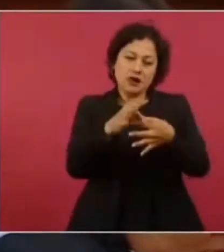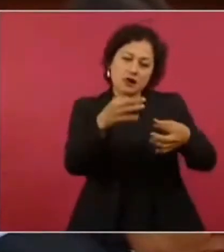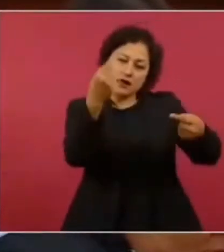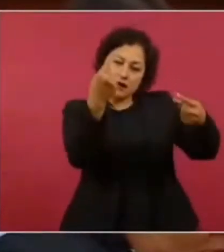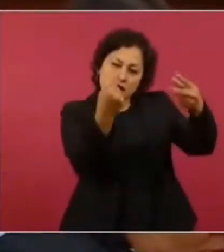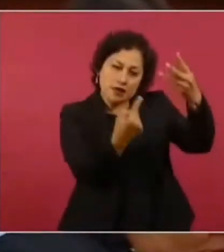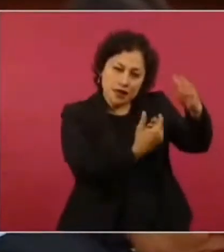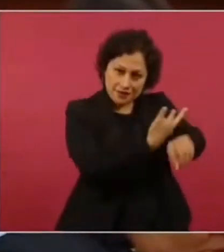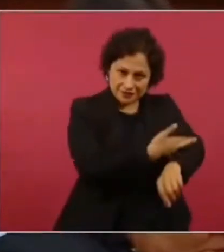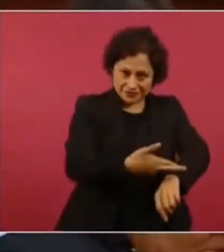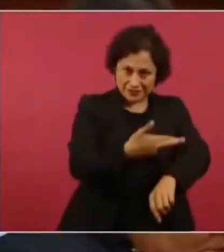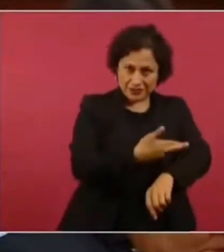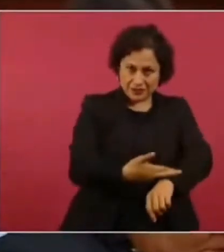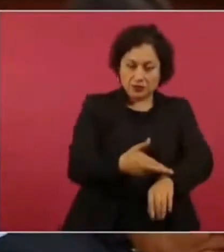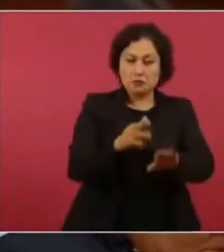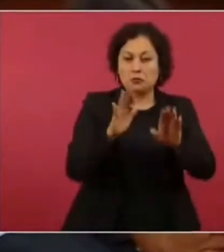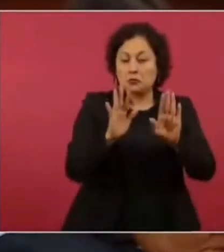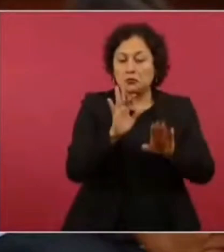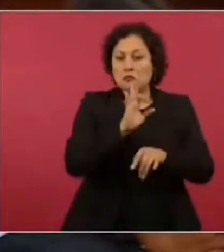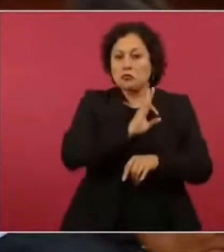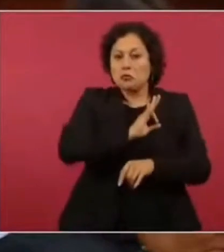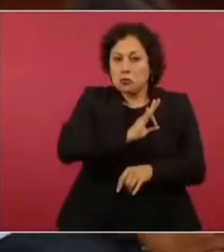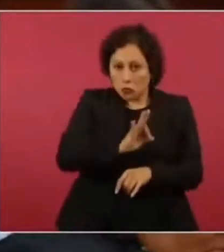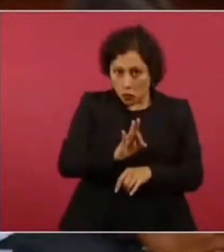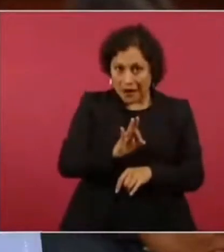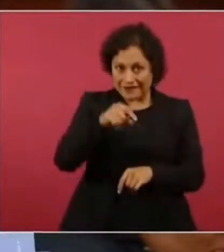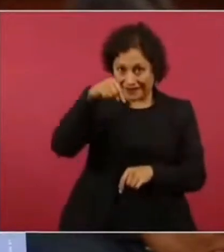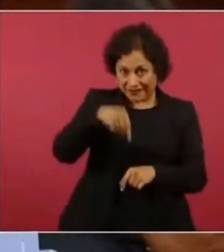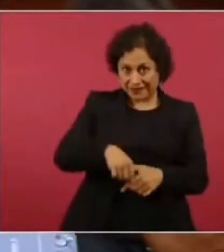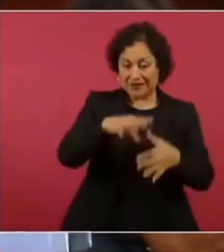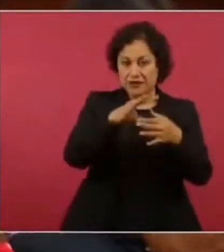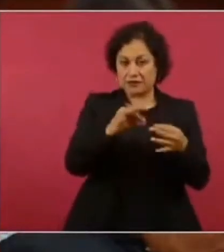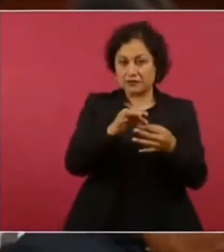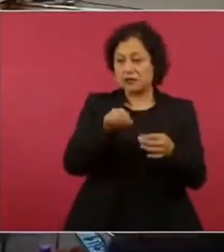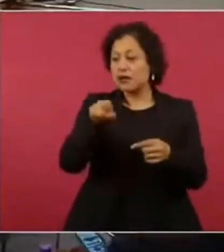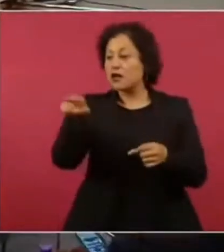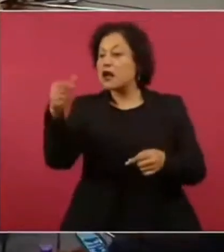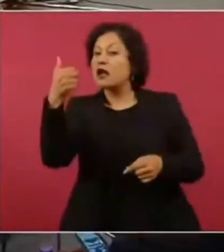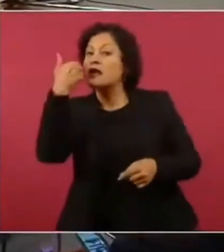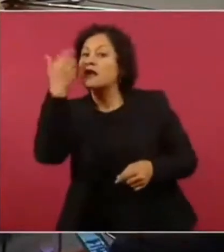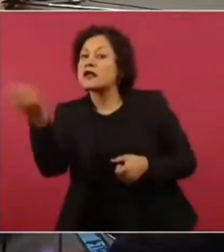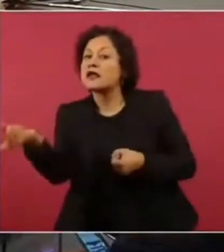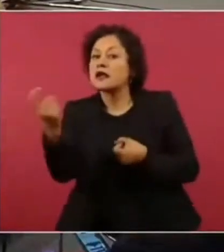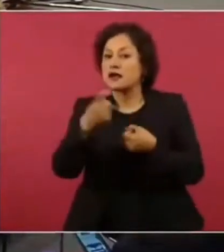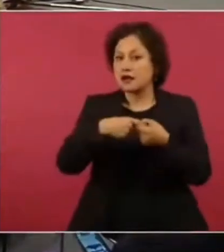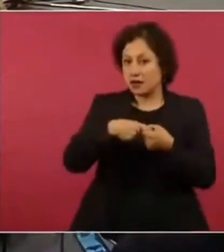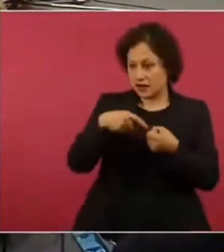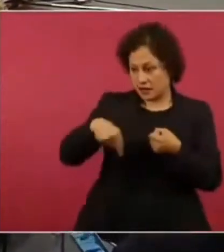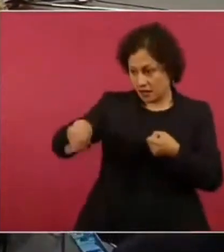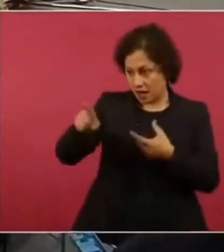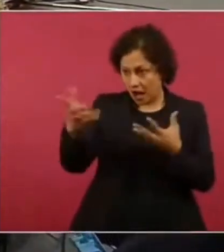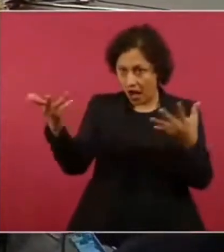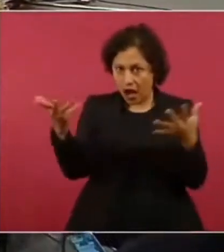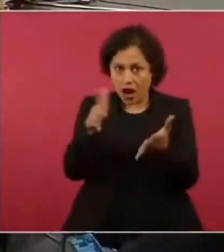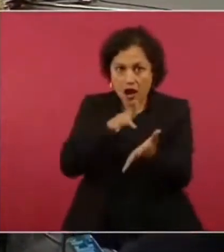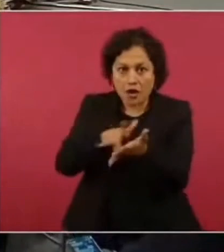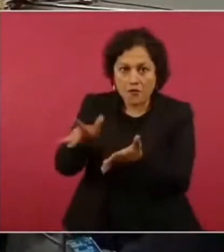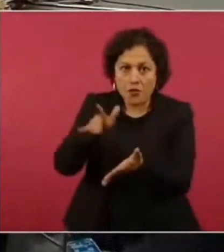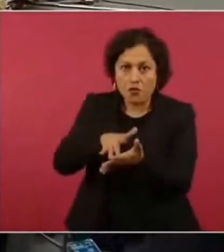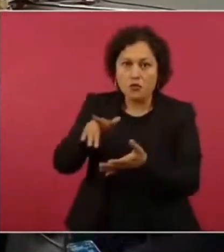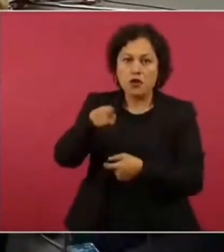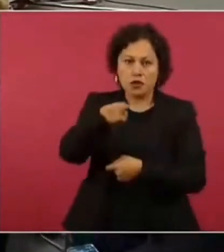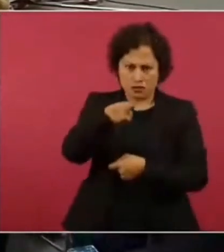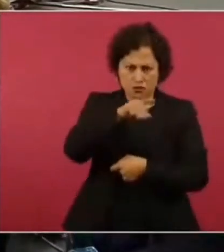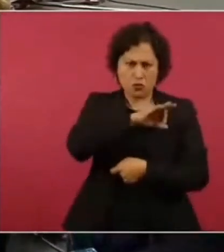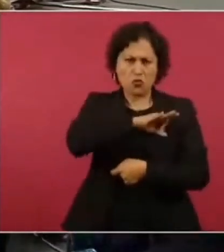una comunidad o una cooperativa o alguien que esté interesado? Ya lo están haciendo. ¿En producir eso? ¿Que se pueda exponer